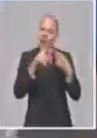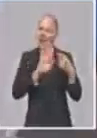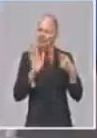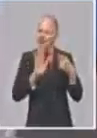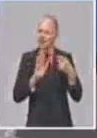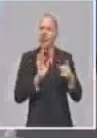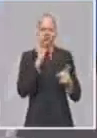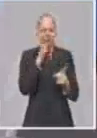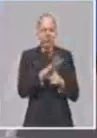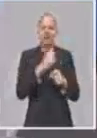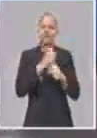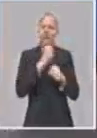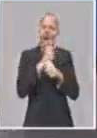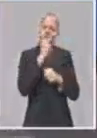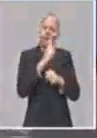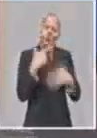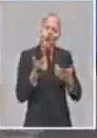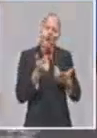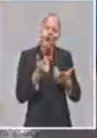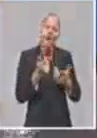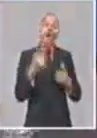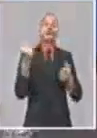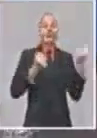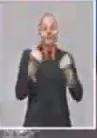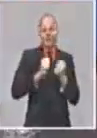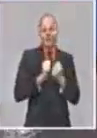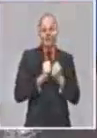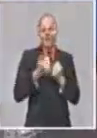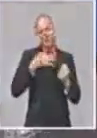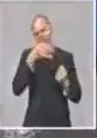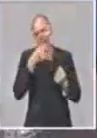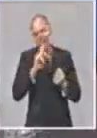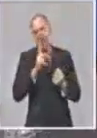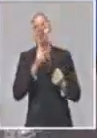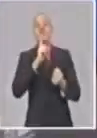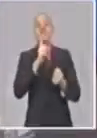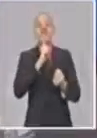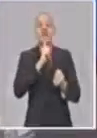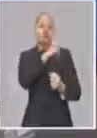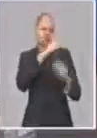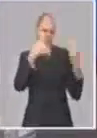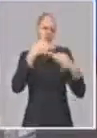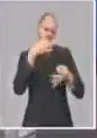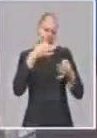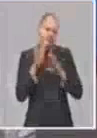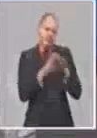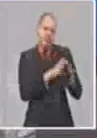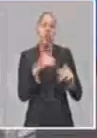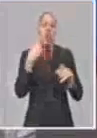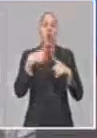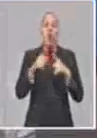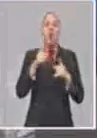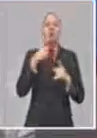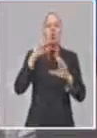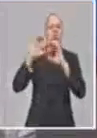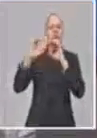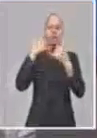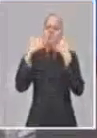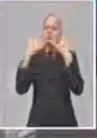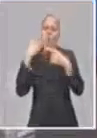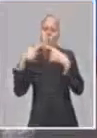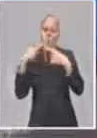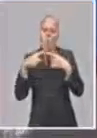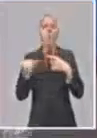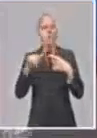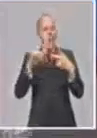las telecomunicaciones y otras áreas que los ministros, como dije, abordarán próximamente. Y algo que es muy importante, la